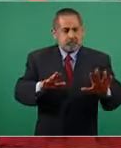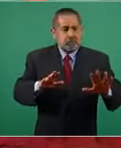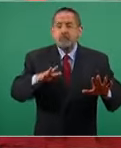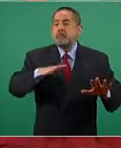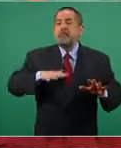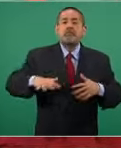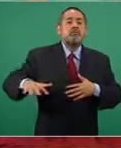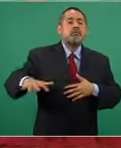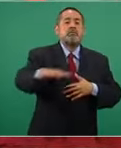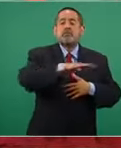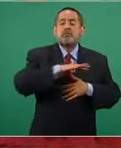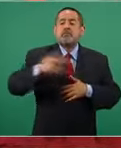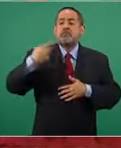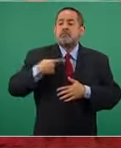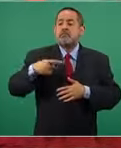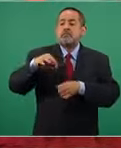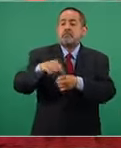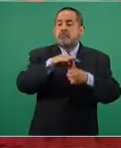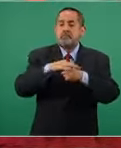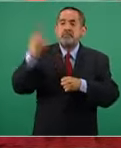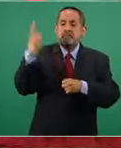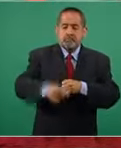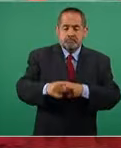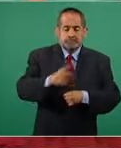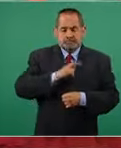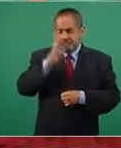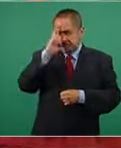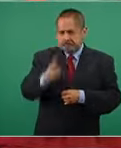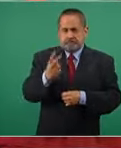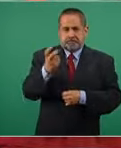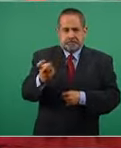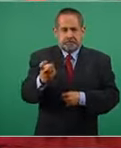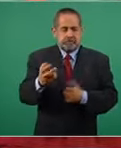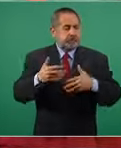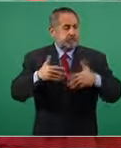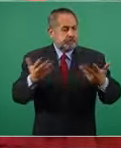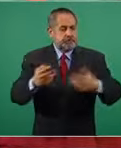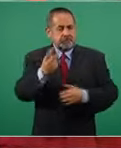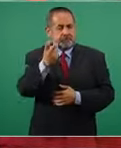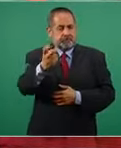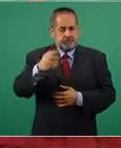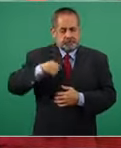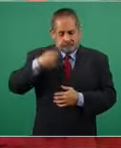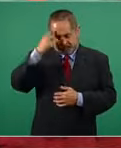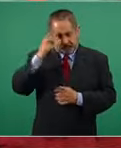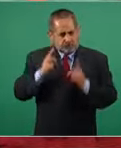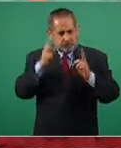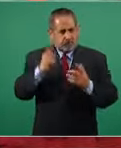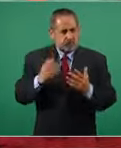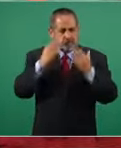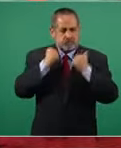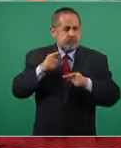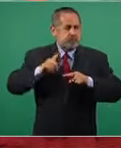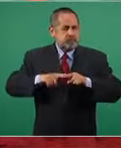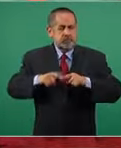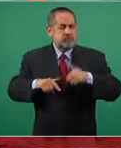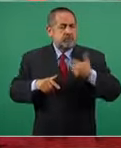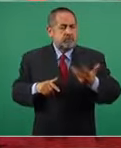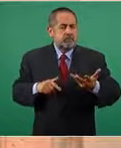voluntad soberana del pueblo. Por eso, no tengo duda que